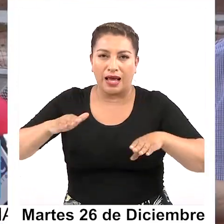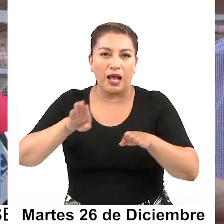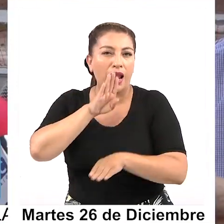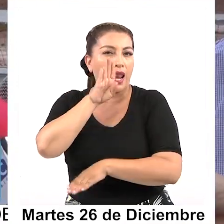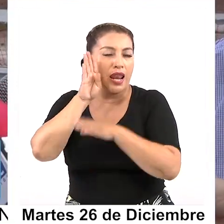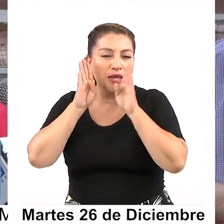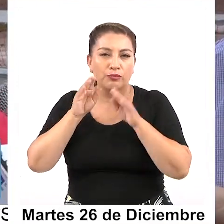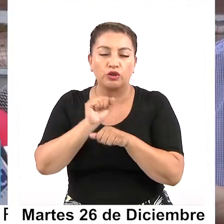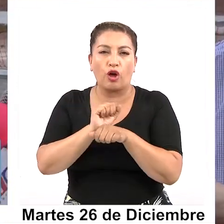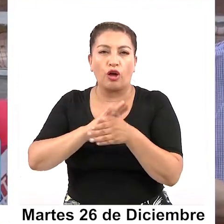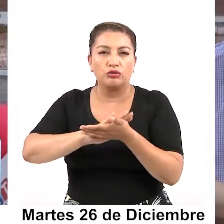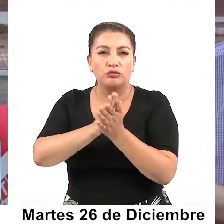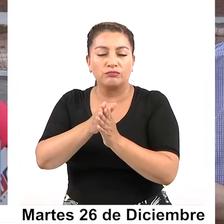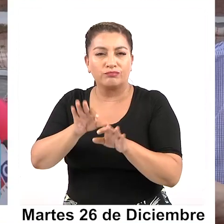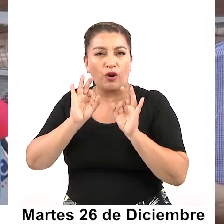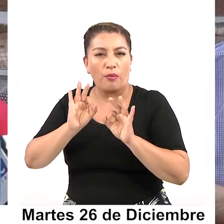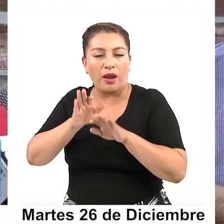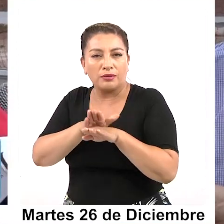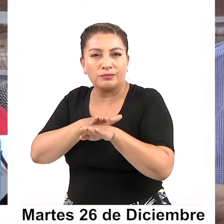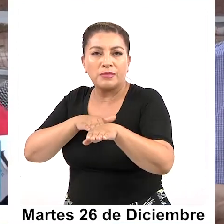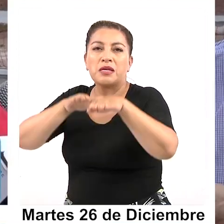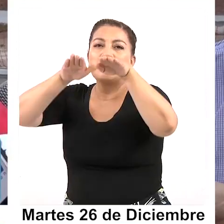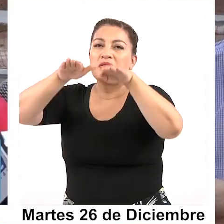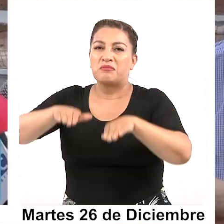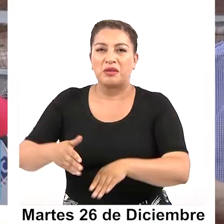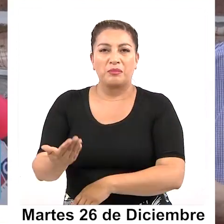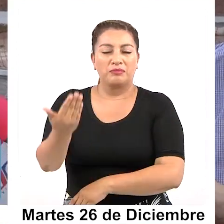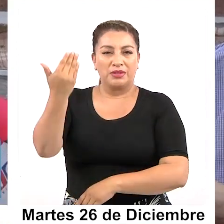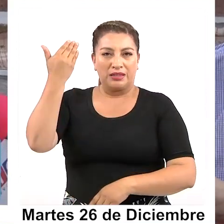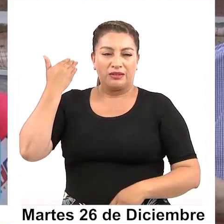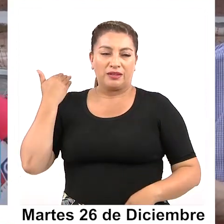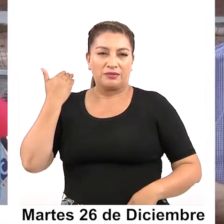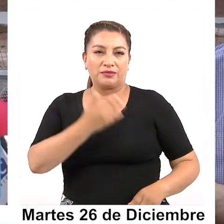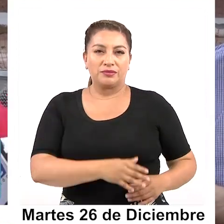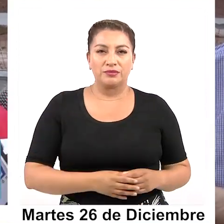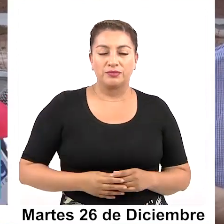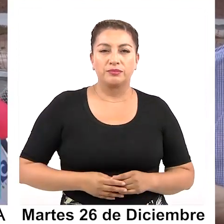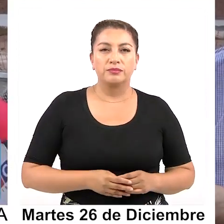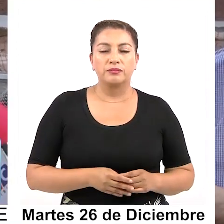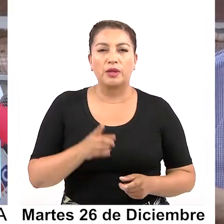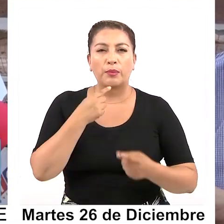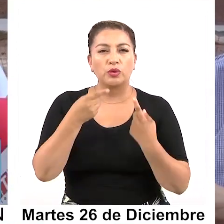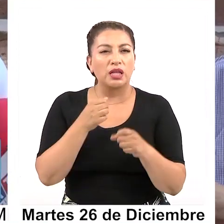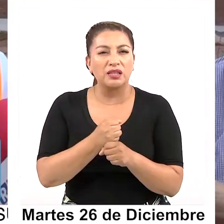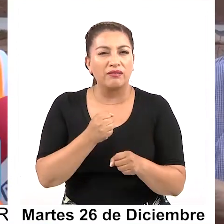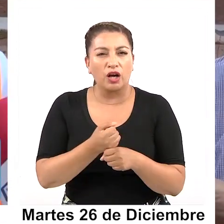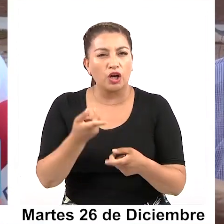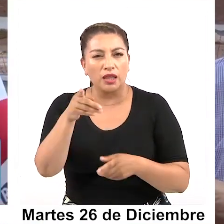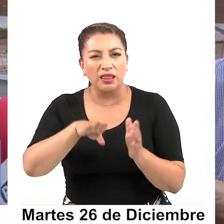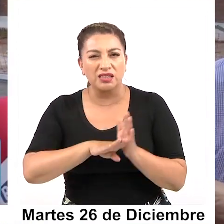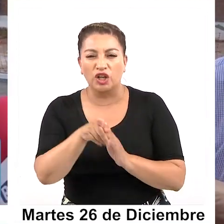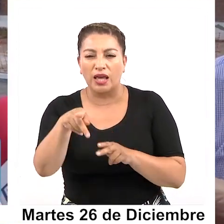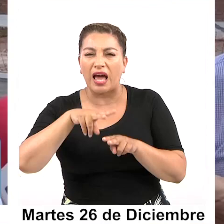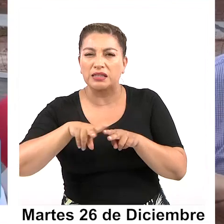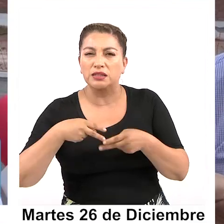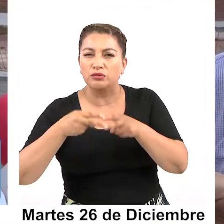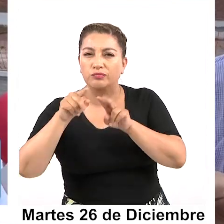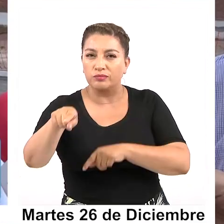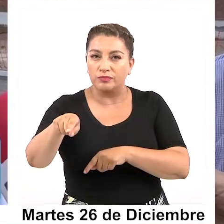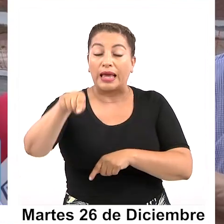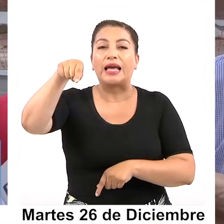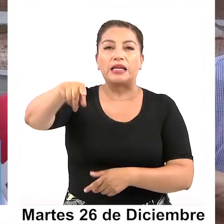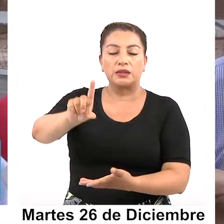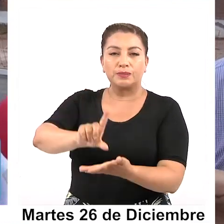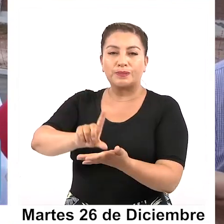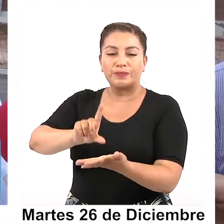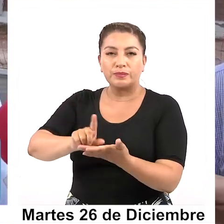vehicular sea normal y volvamos a como era antes de la emergencia en la cual estamos hoy día. ¿Qué trabajo fue desarrollado en este sector? En este